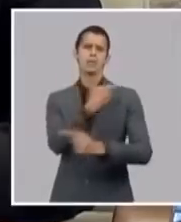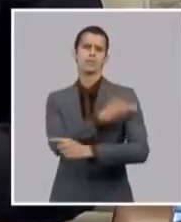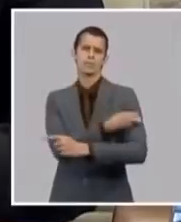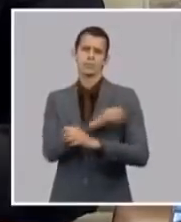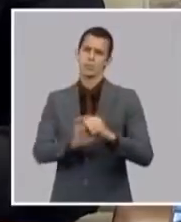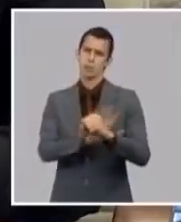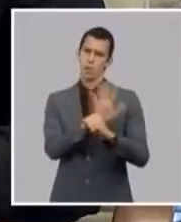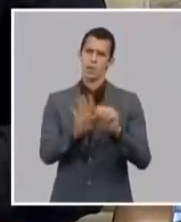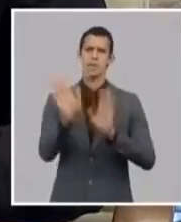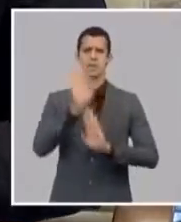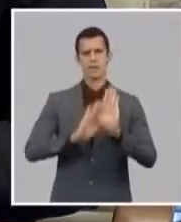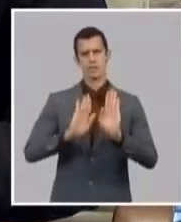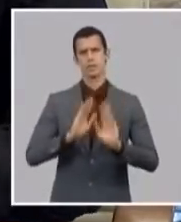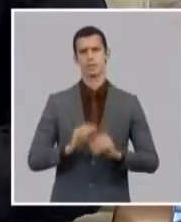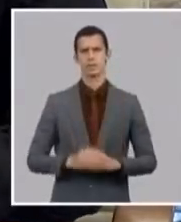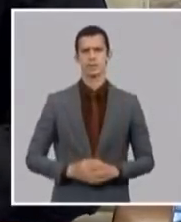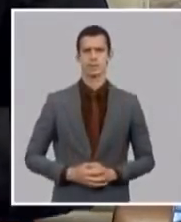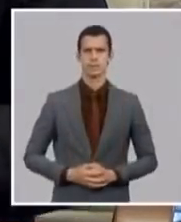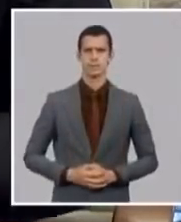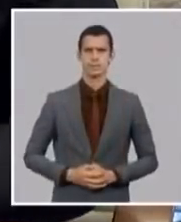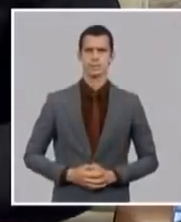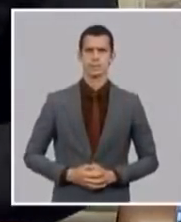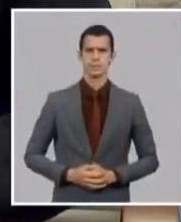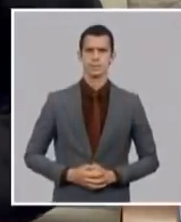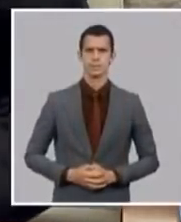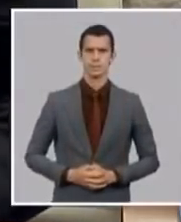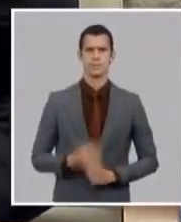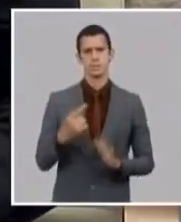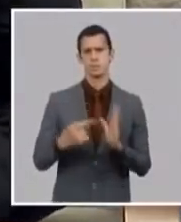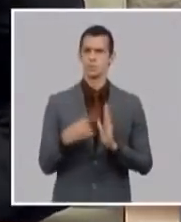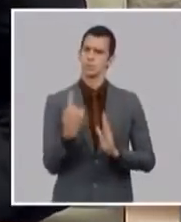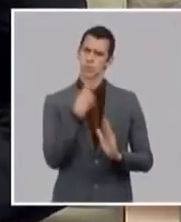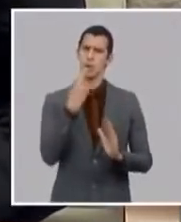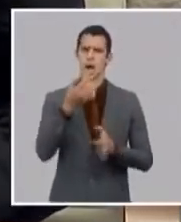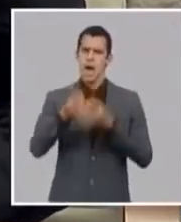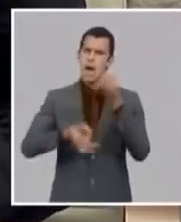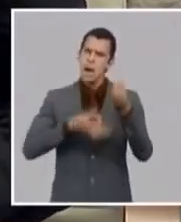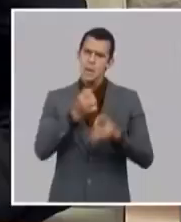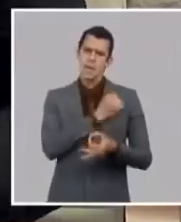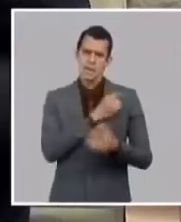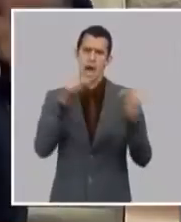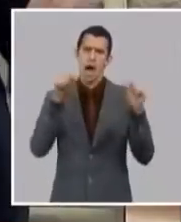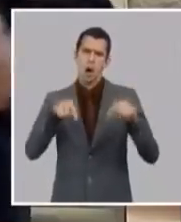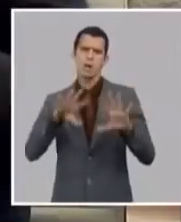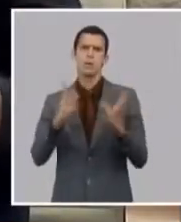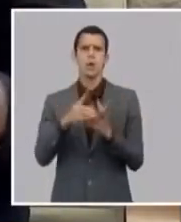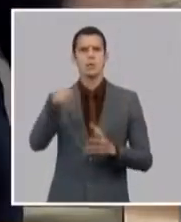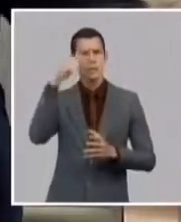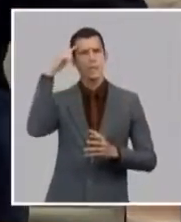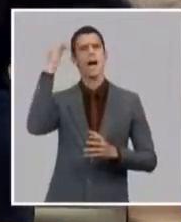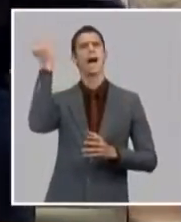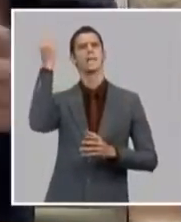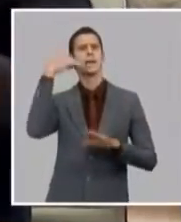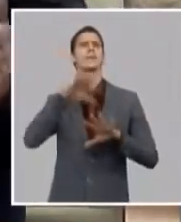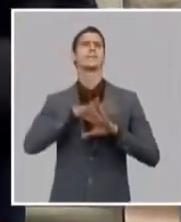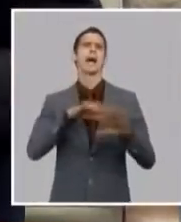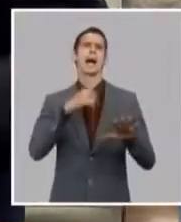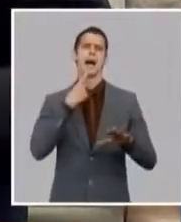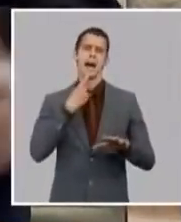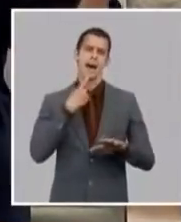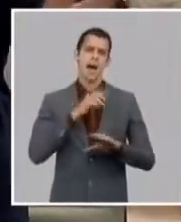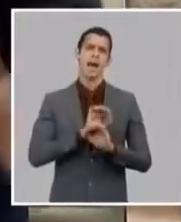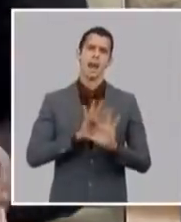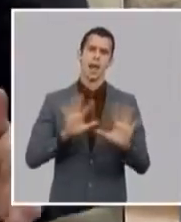avanzamos y que queríamos un poco no perder esta oportunidad para dar esta actualización porque han surgido cuando empiezan